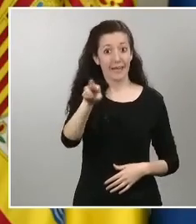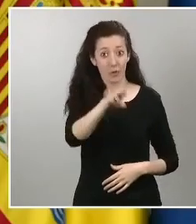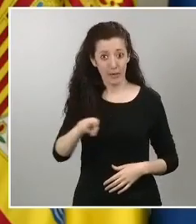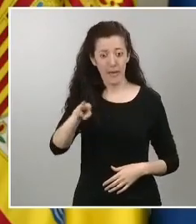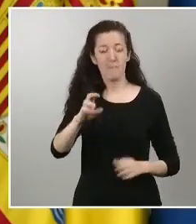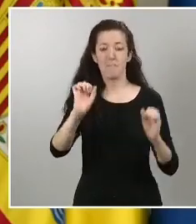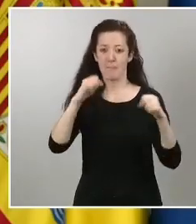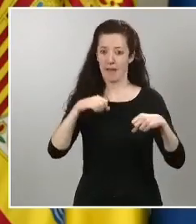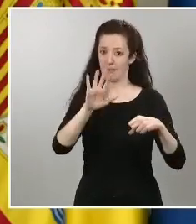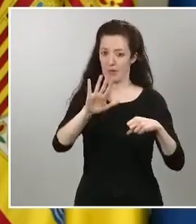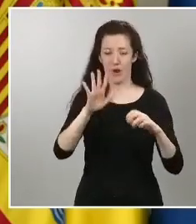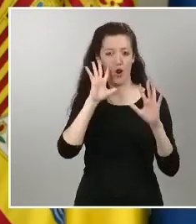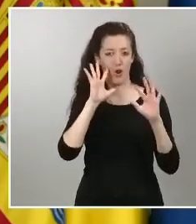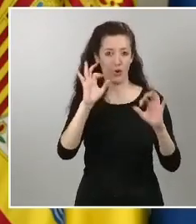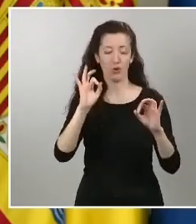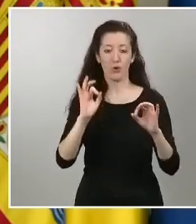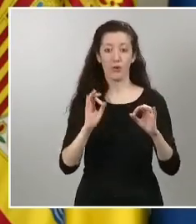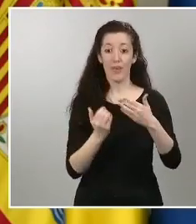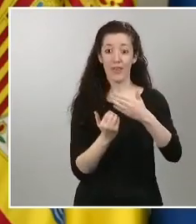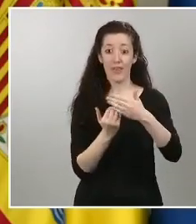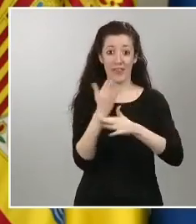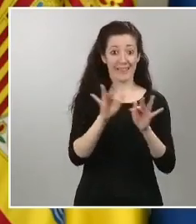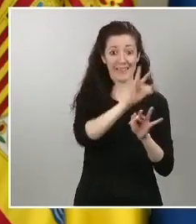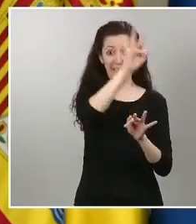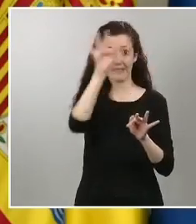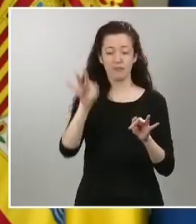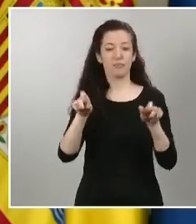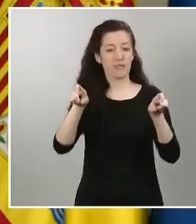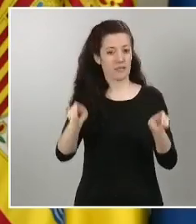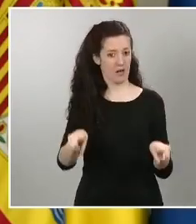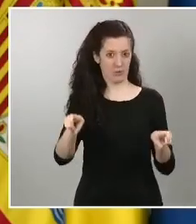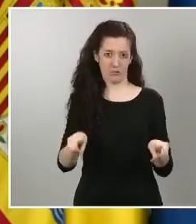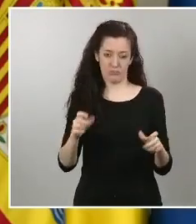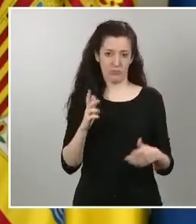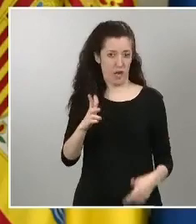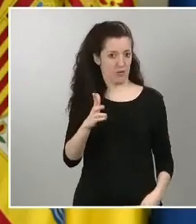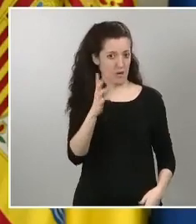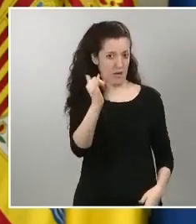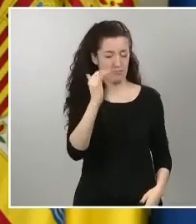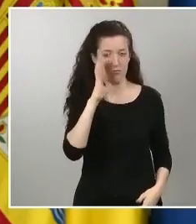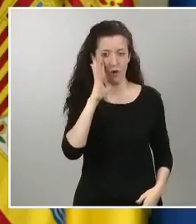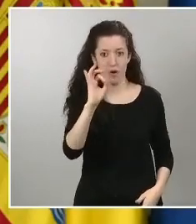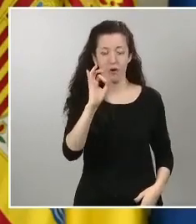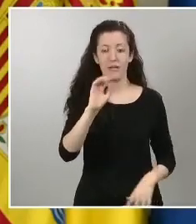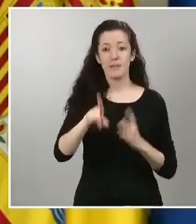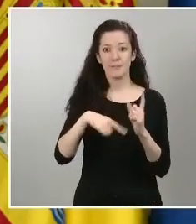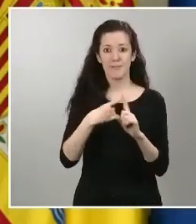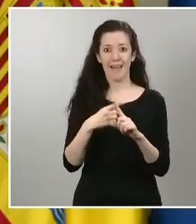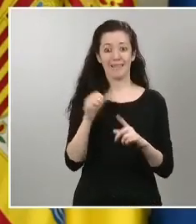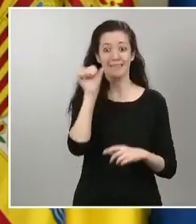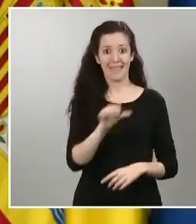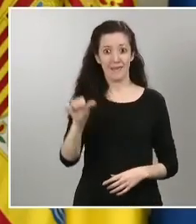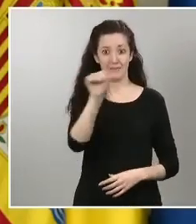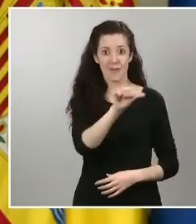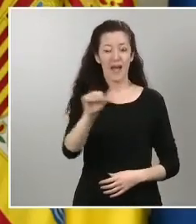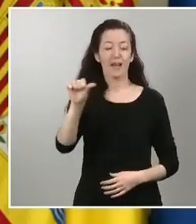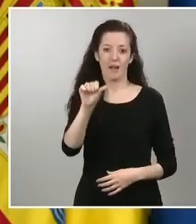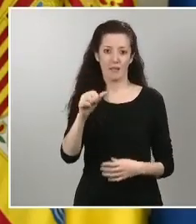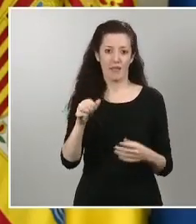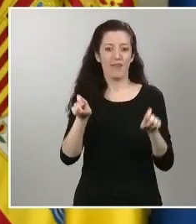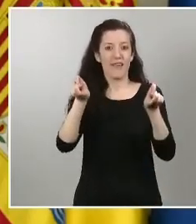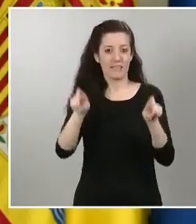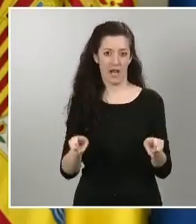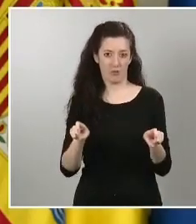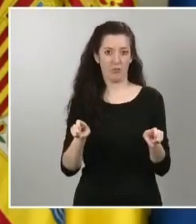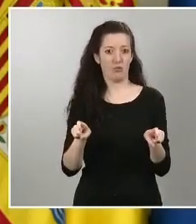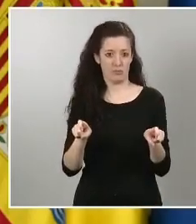diarios por supuesto los descansos de la semana y por supuesto también han de ser compatibles con